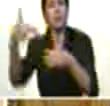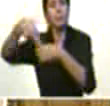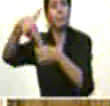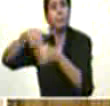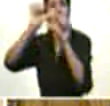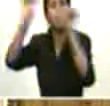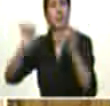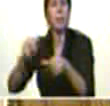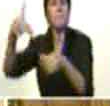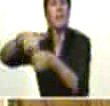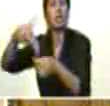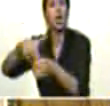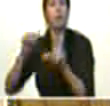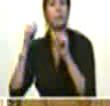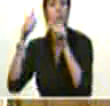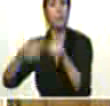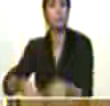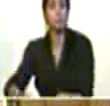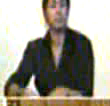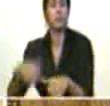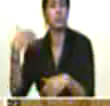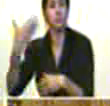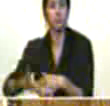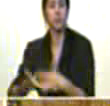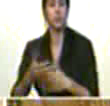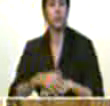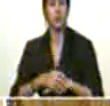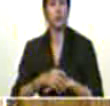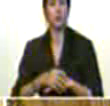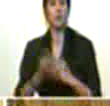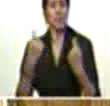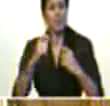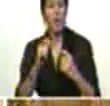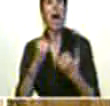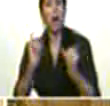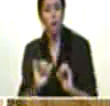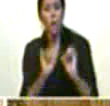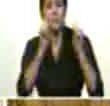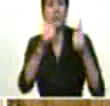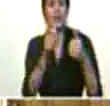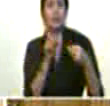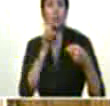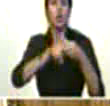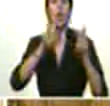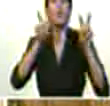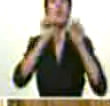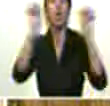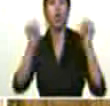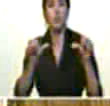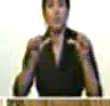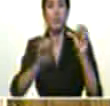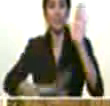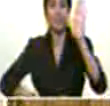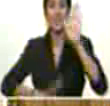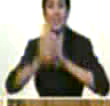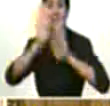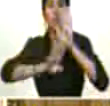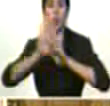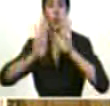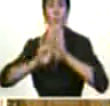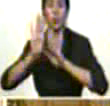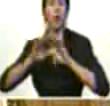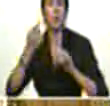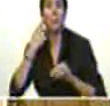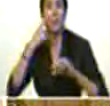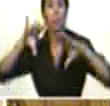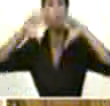acciones para insertarnos con una economía productiva en el marco del desarrollo de la crisis económica mundial